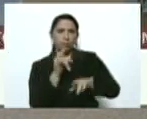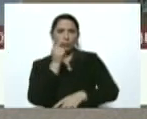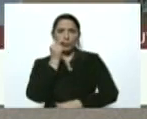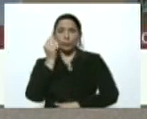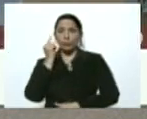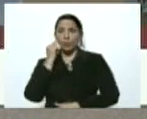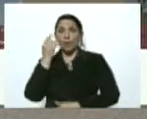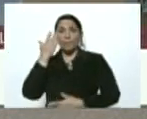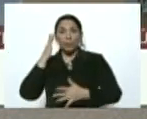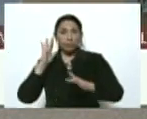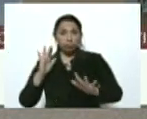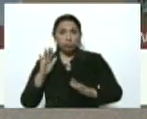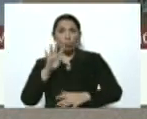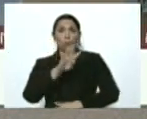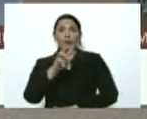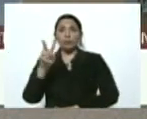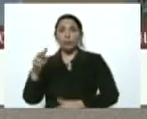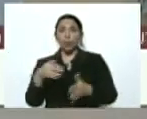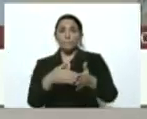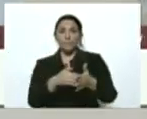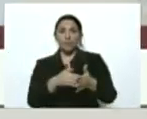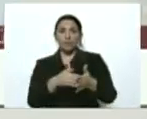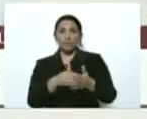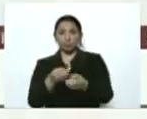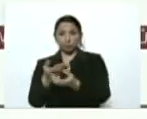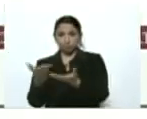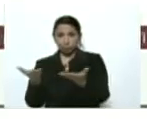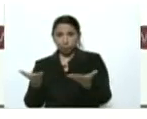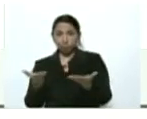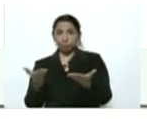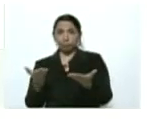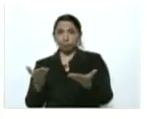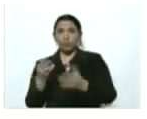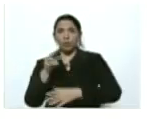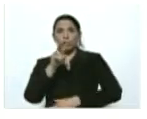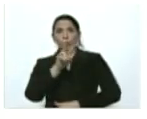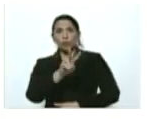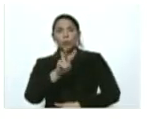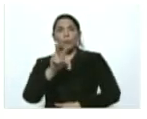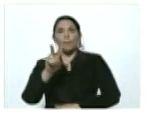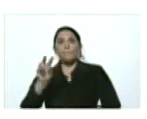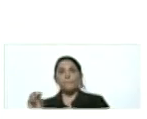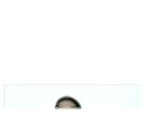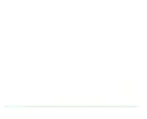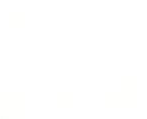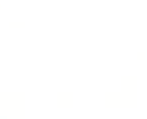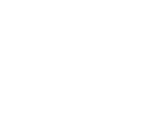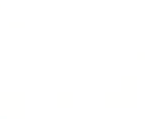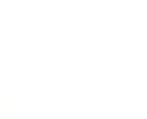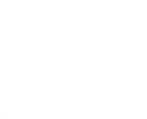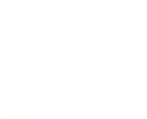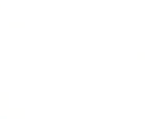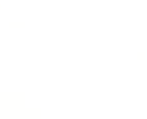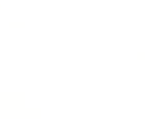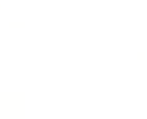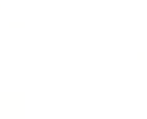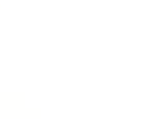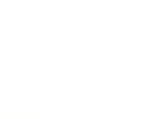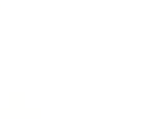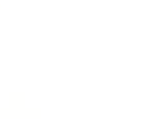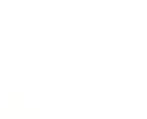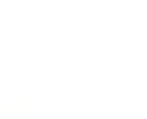Prácticamente 42.000 y de ellos 220 casos son positivos.